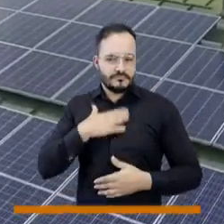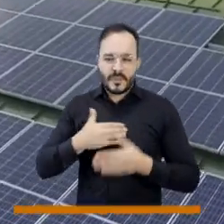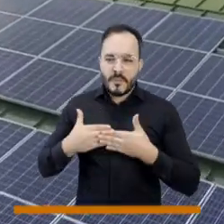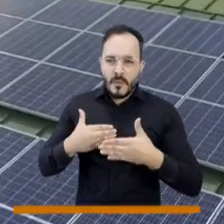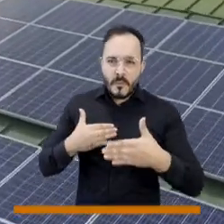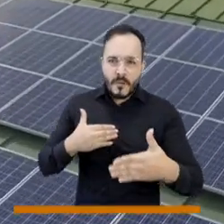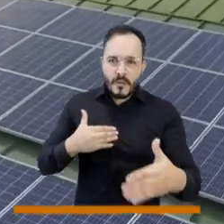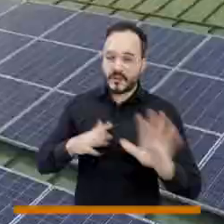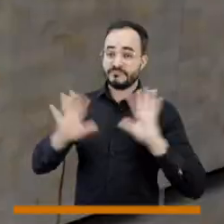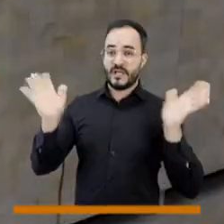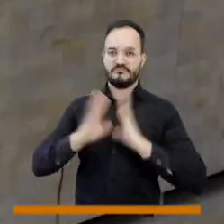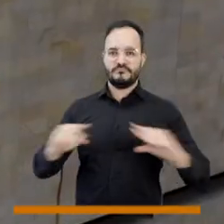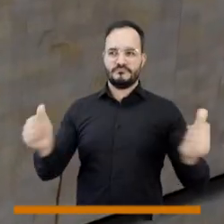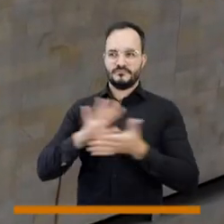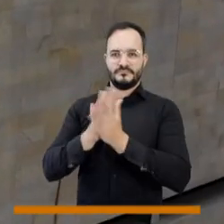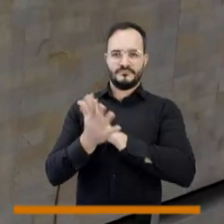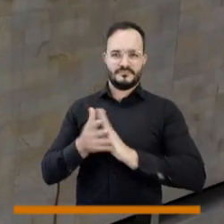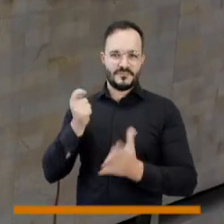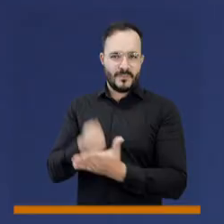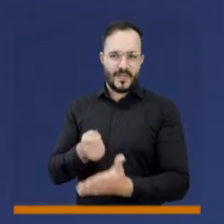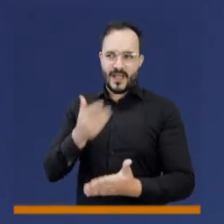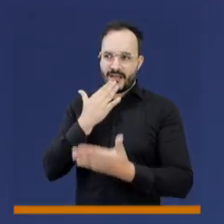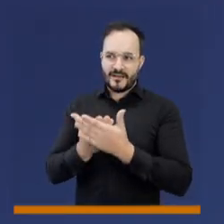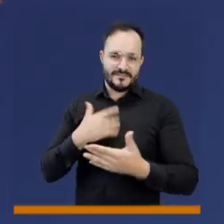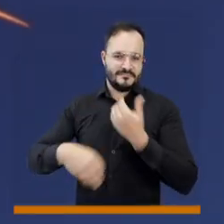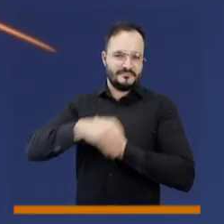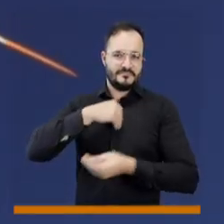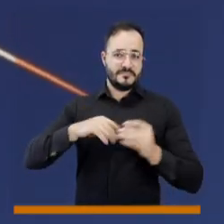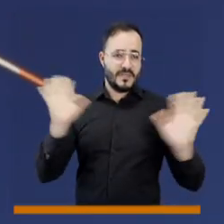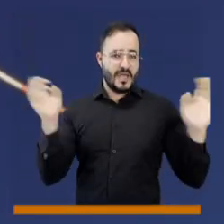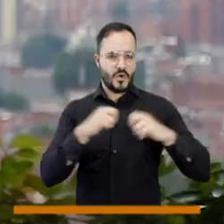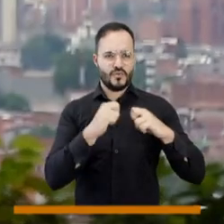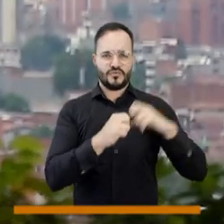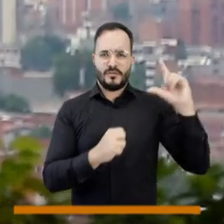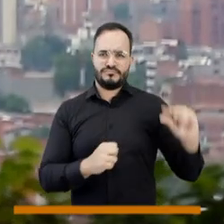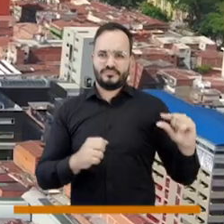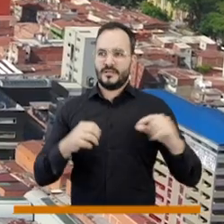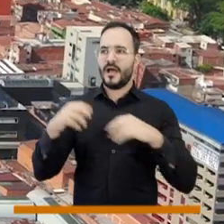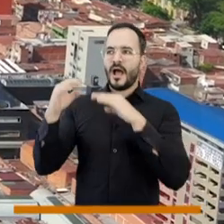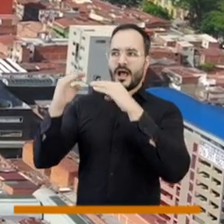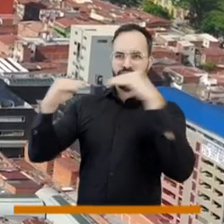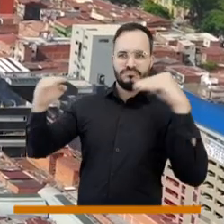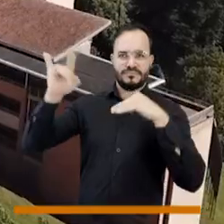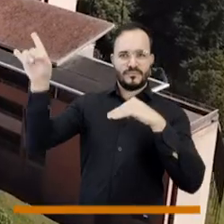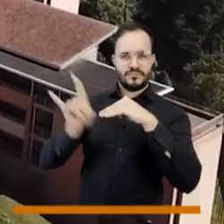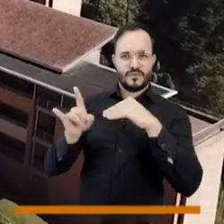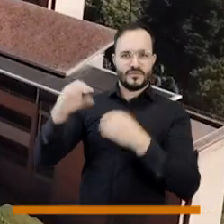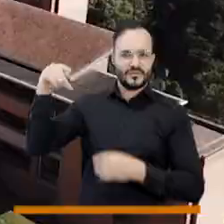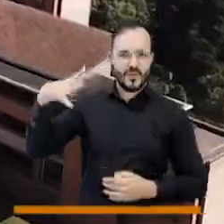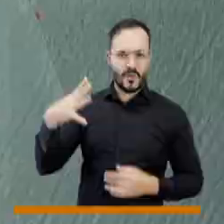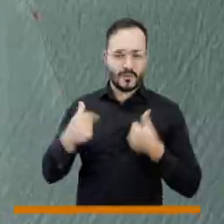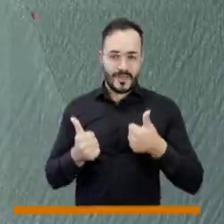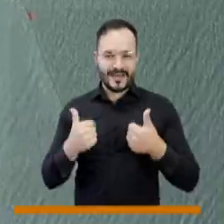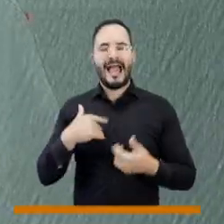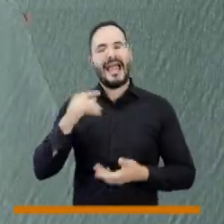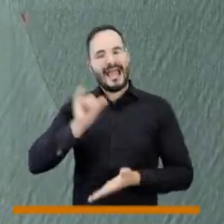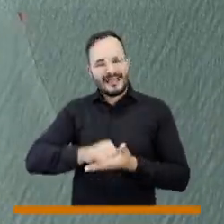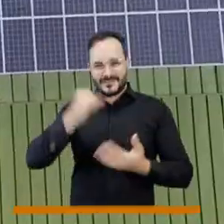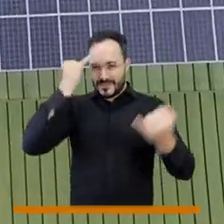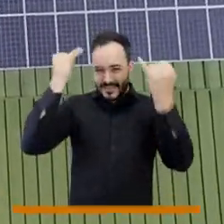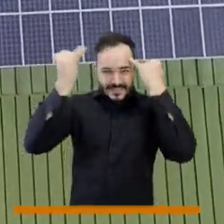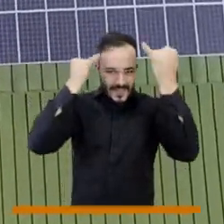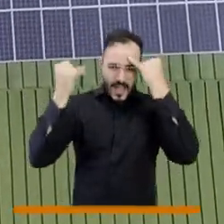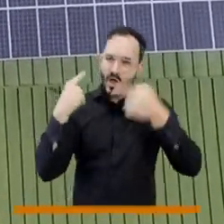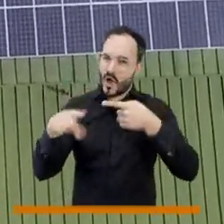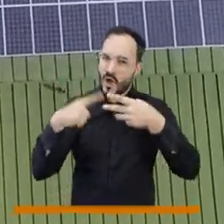Yo creo que el usuario final es el centro de la transición energética y que si uno se pone creativo a la